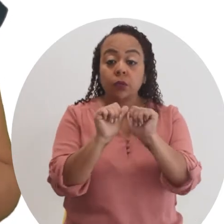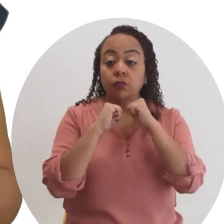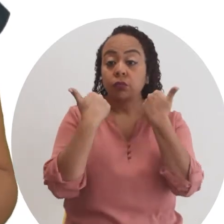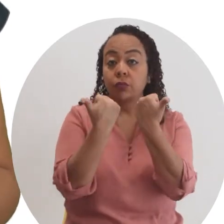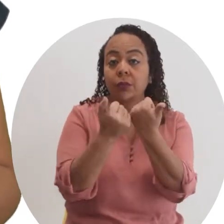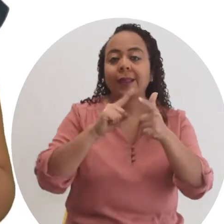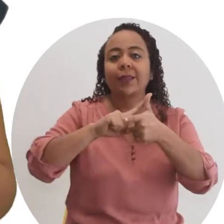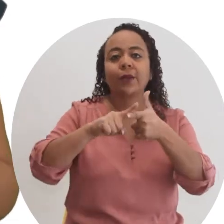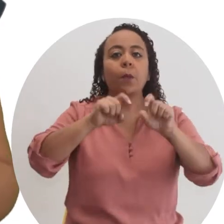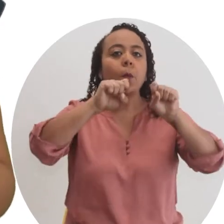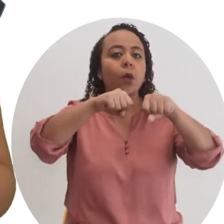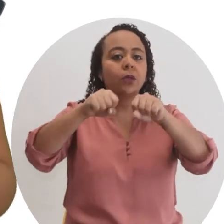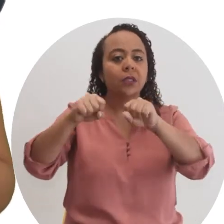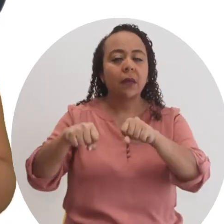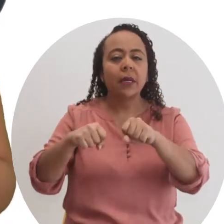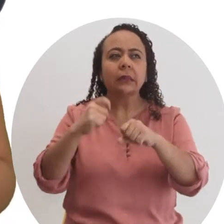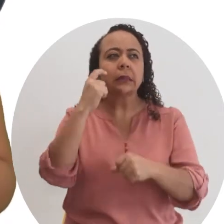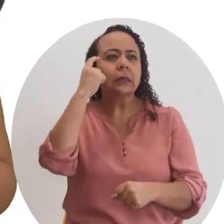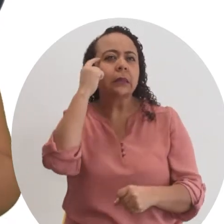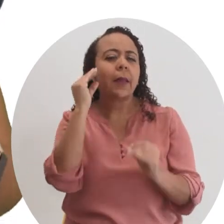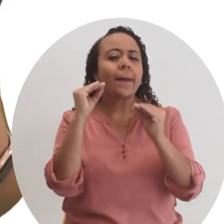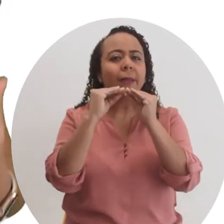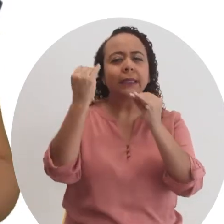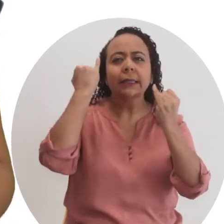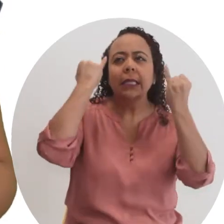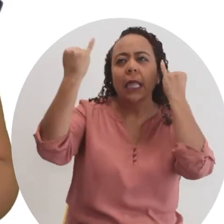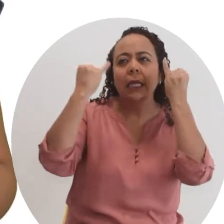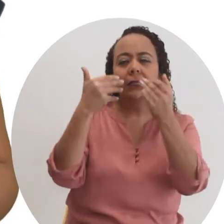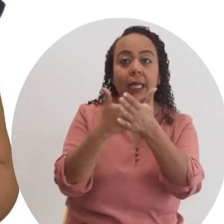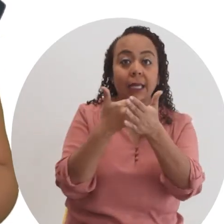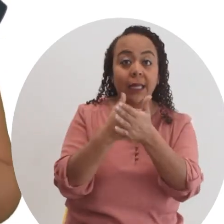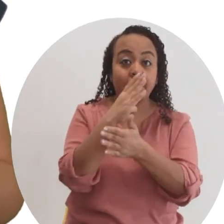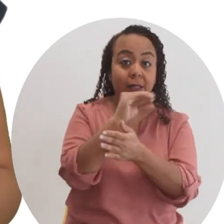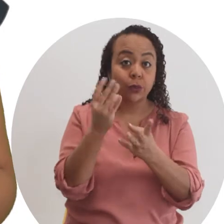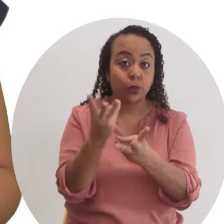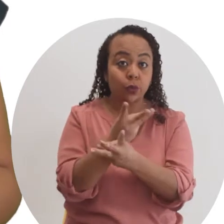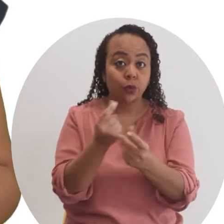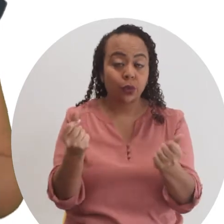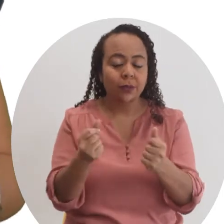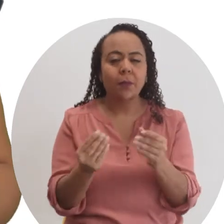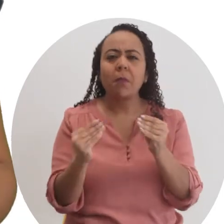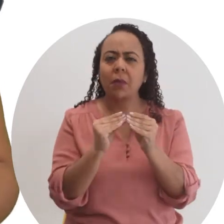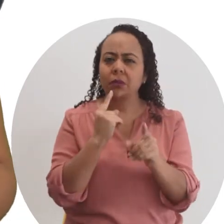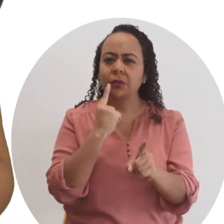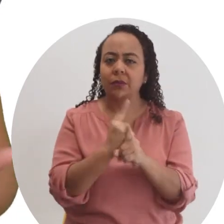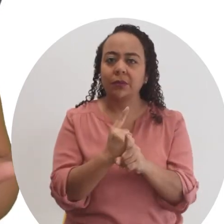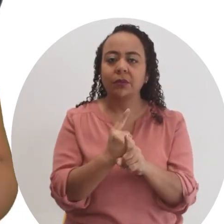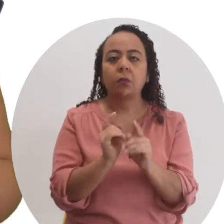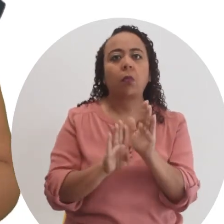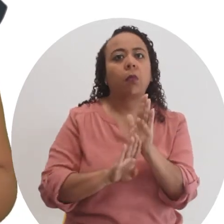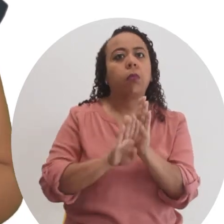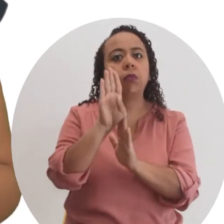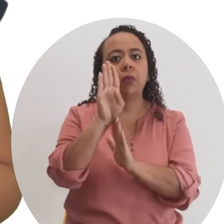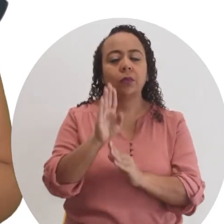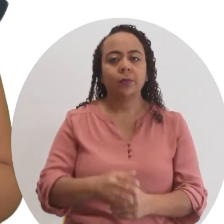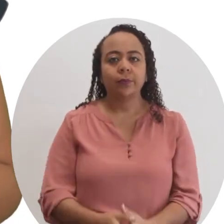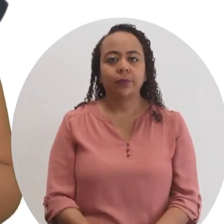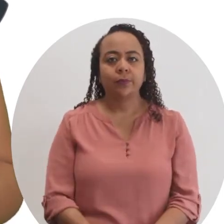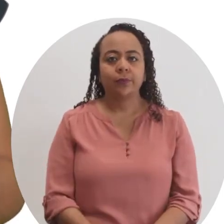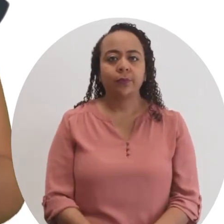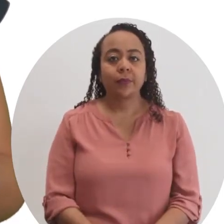manera asociativa, las posibilidades de que se nos ocurran más ideas creativas y soluciones más adecuadas van a aumentar.